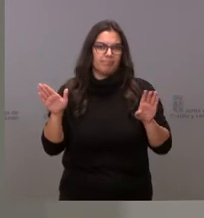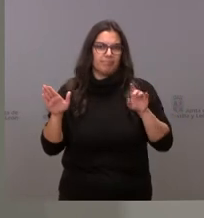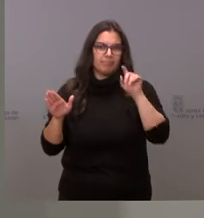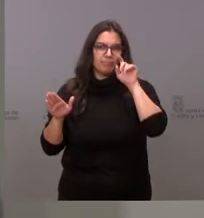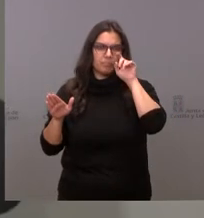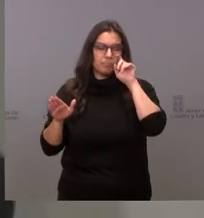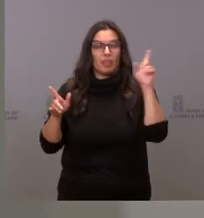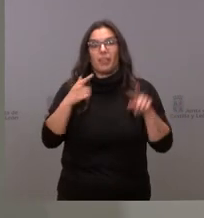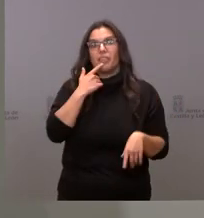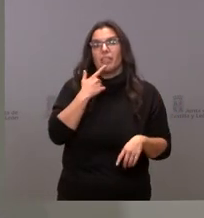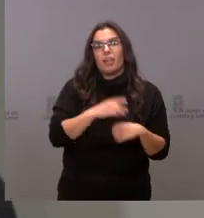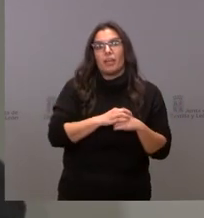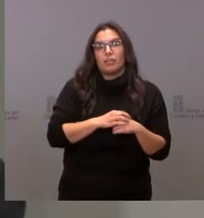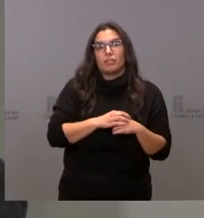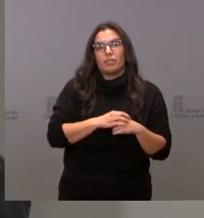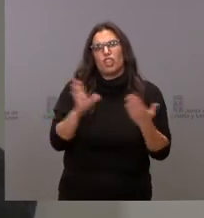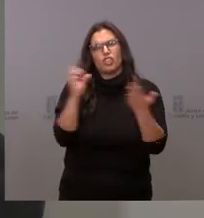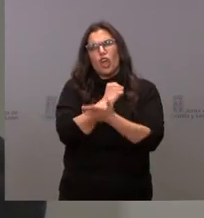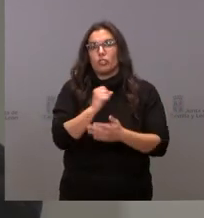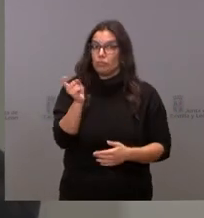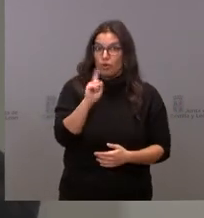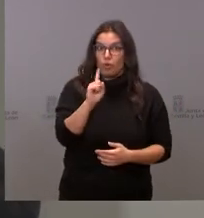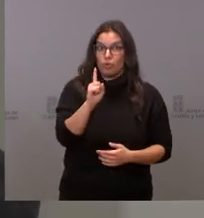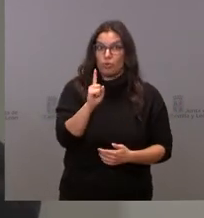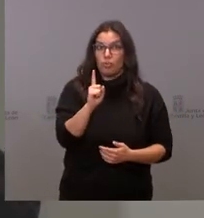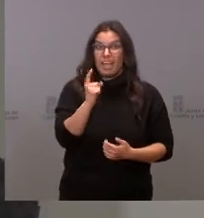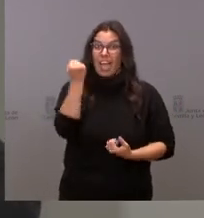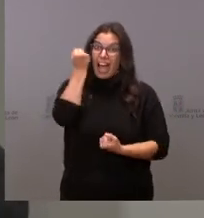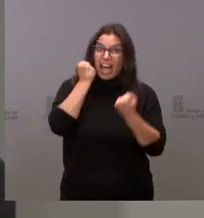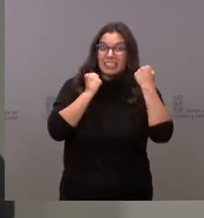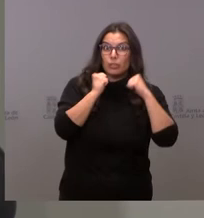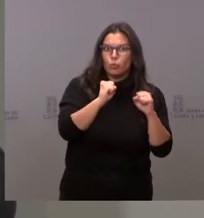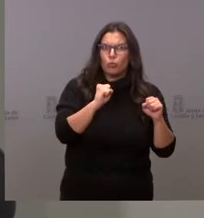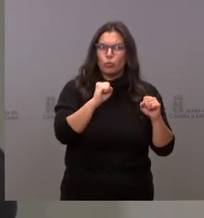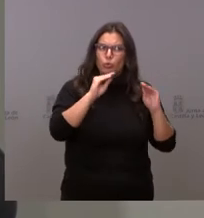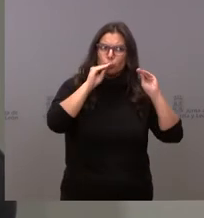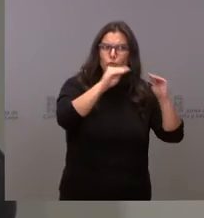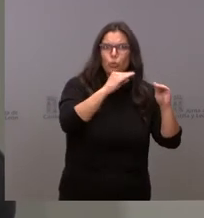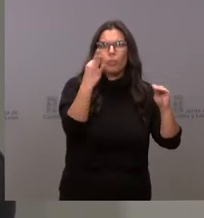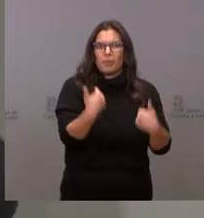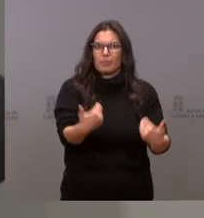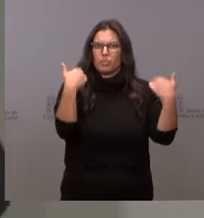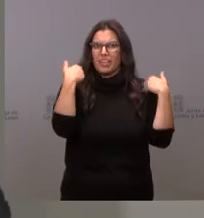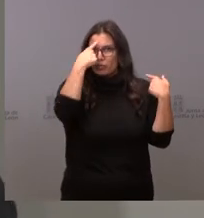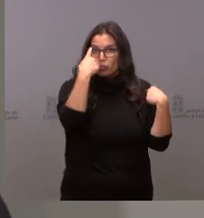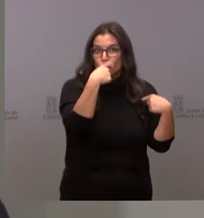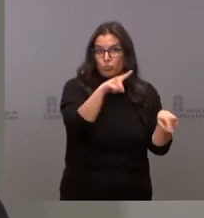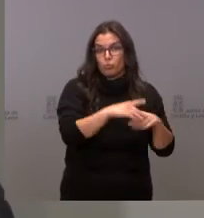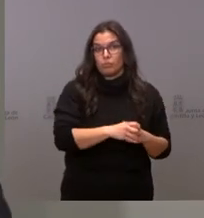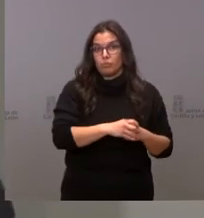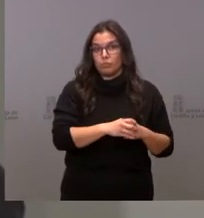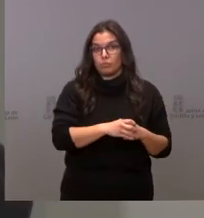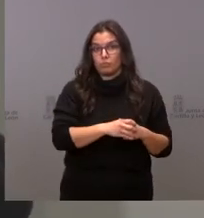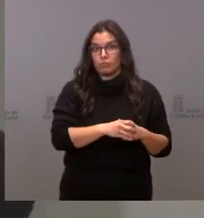esto de que son todos no no mire el que lo hace tiene que asumir sus responsabilidades y quien lo está haciendo